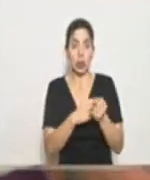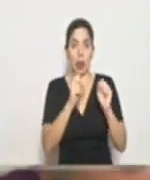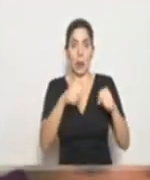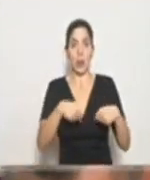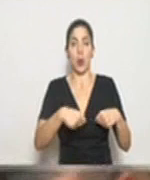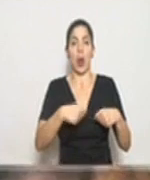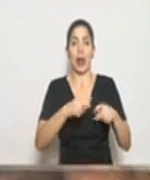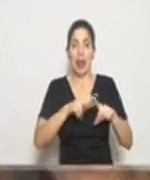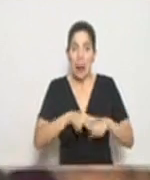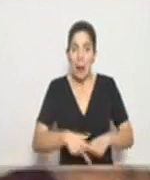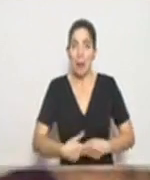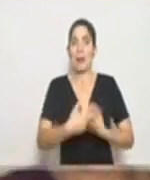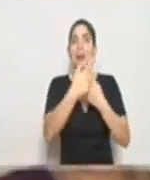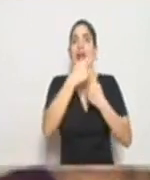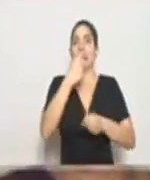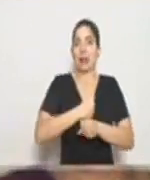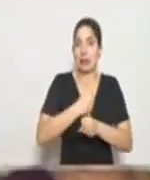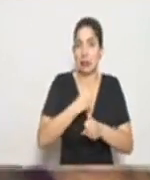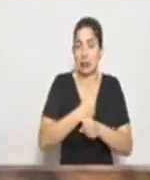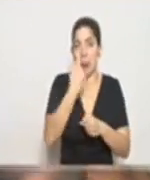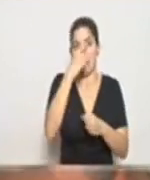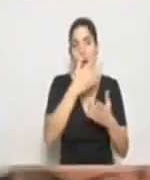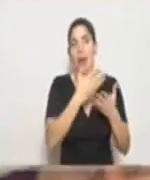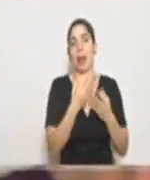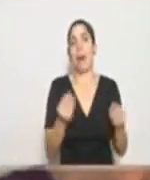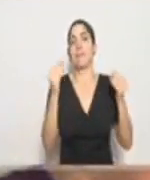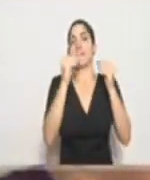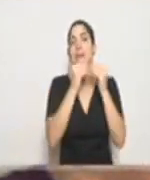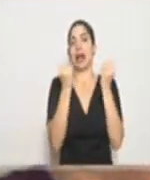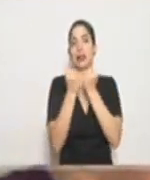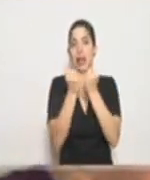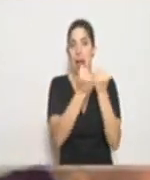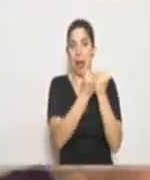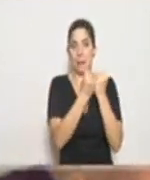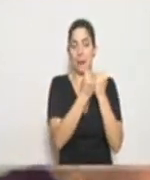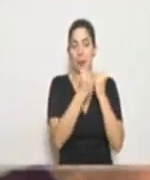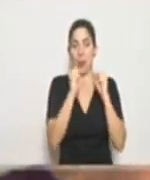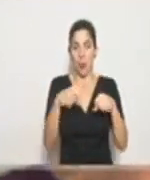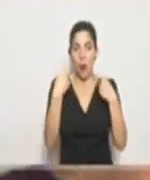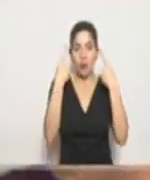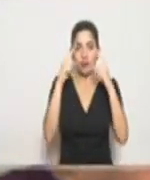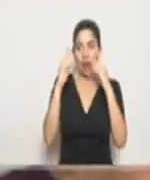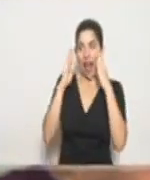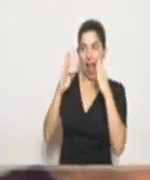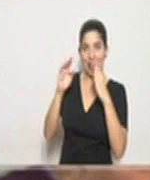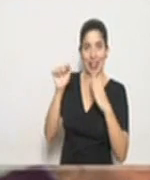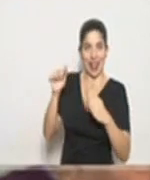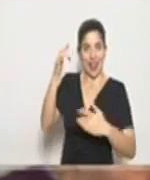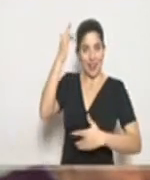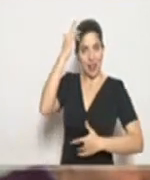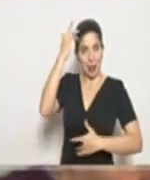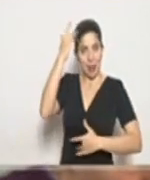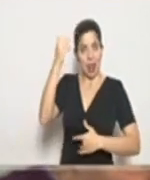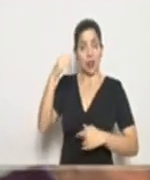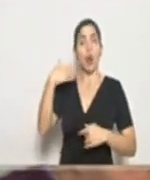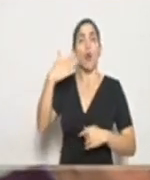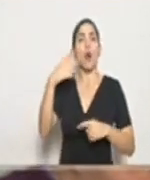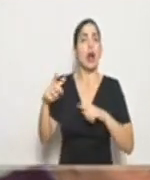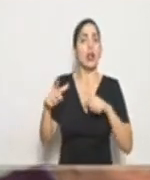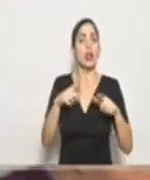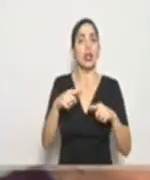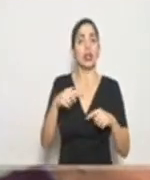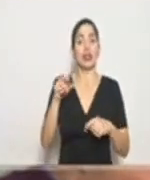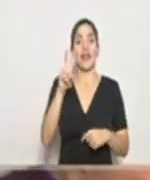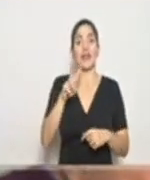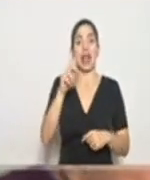funcionamiento, agregando una capacidad adicional para la atención de esta enfermedad de hoy en ocho, el